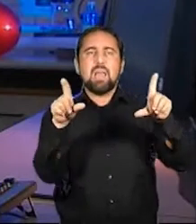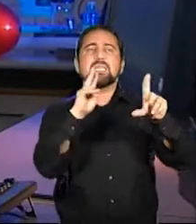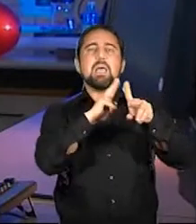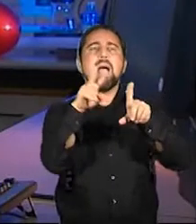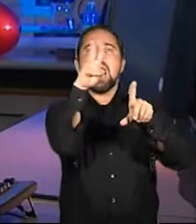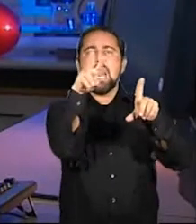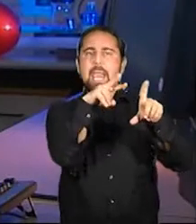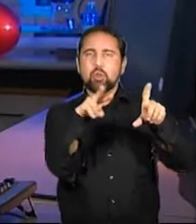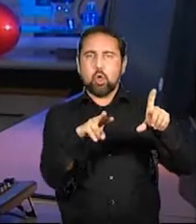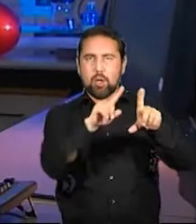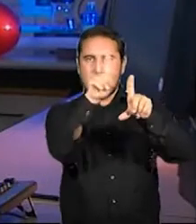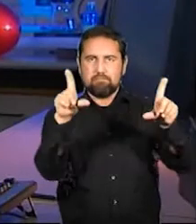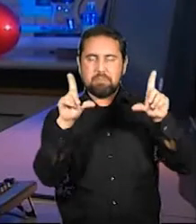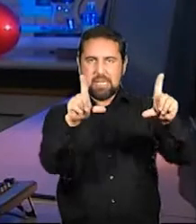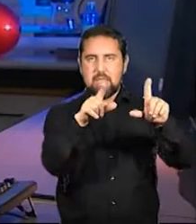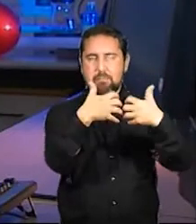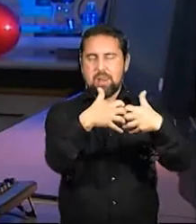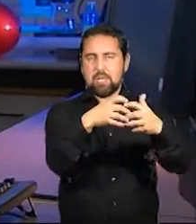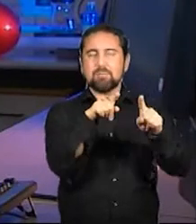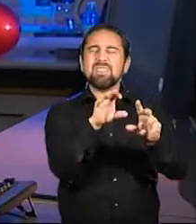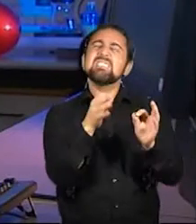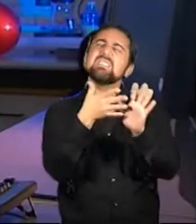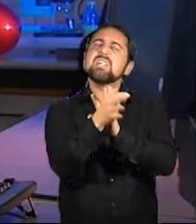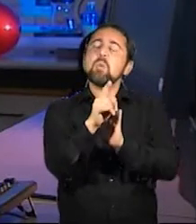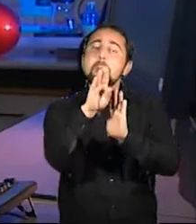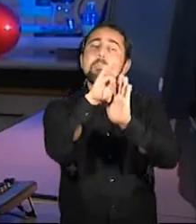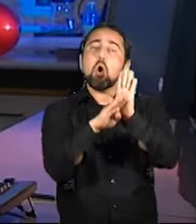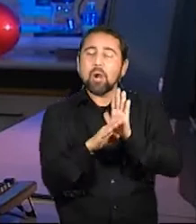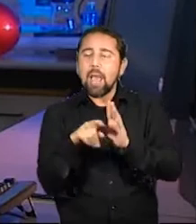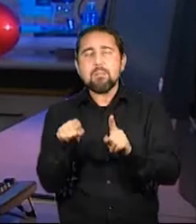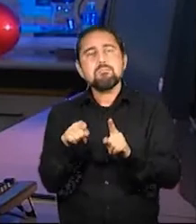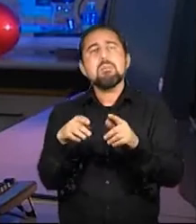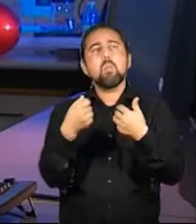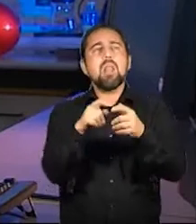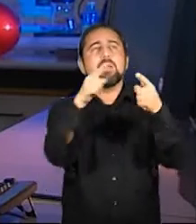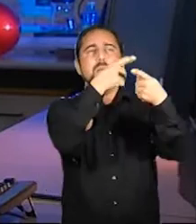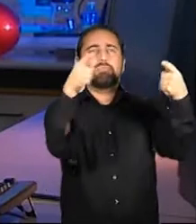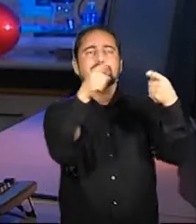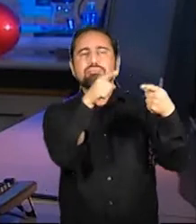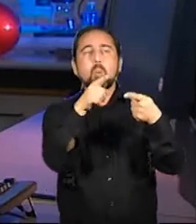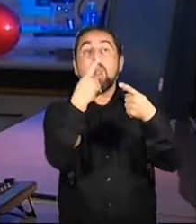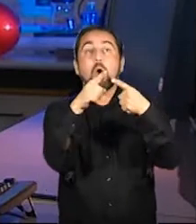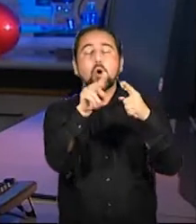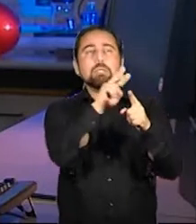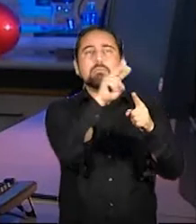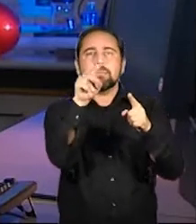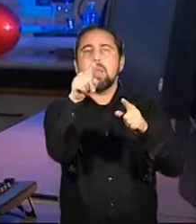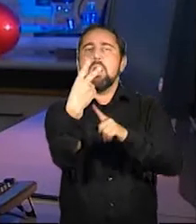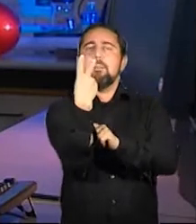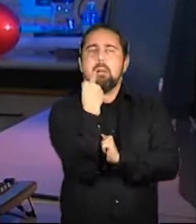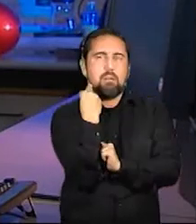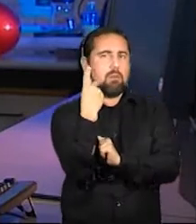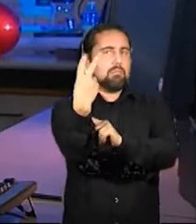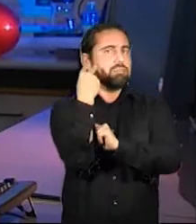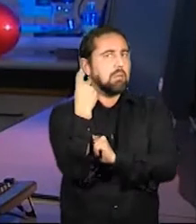consisten en que va haciendo un programa al rastreo de la pantalla y cuando se va encontrando cualquier cosa, pues lo va diciendo